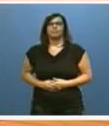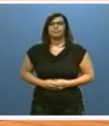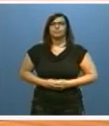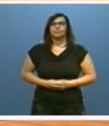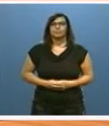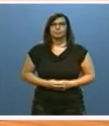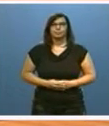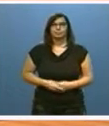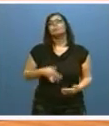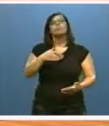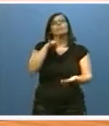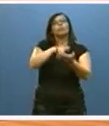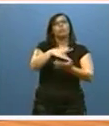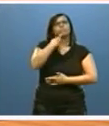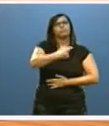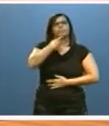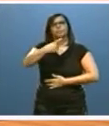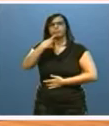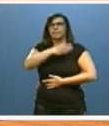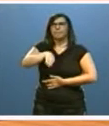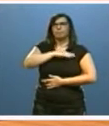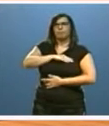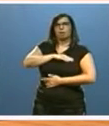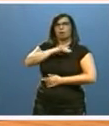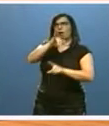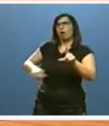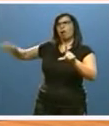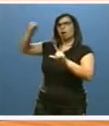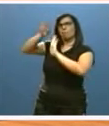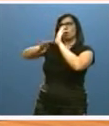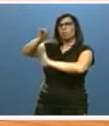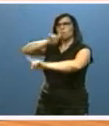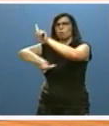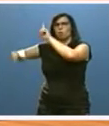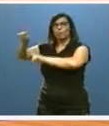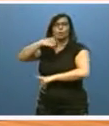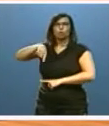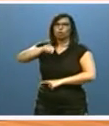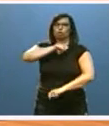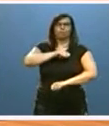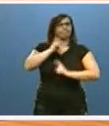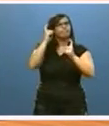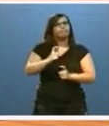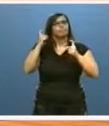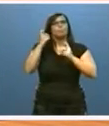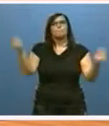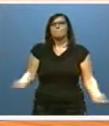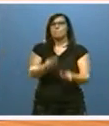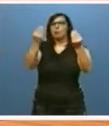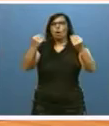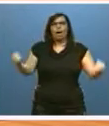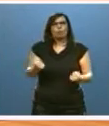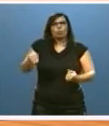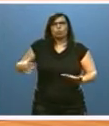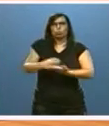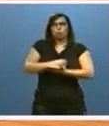Ante las dificultades que en el conjunto de España está encontrando la ejecución de este programa, vamos a mejorar todas nuestras actuaciones a través de las cuatro consejerías